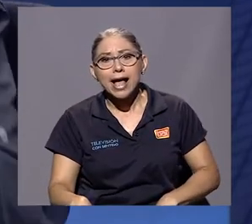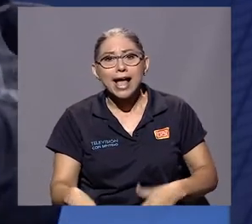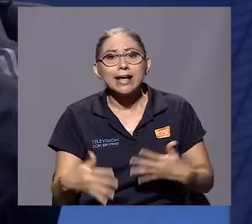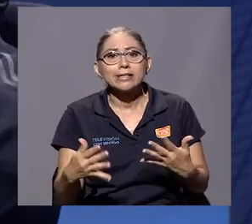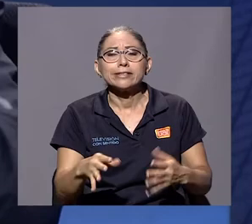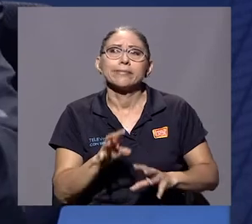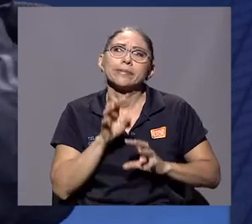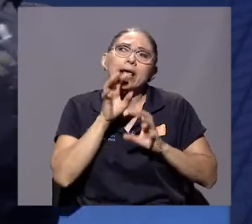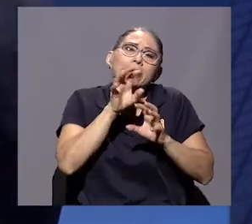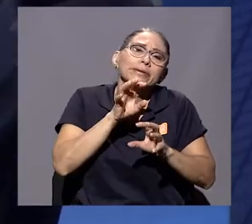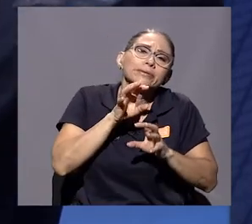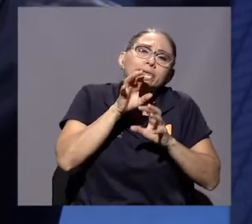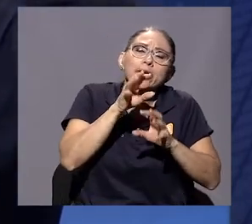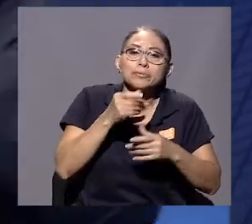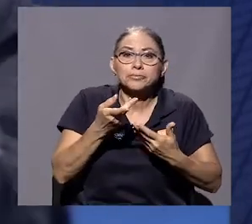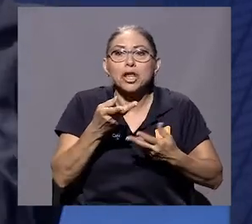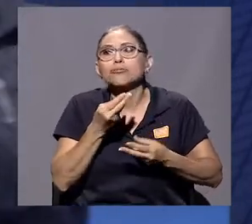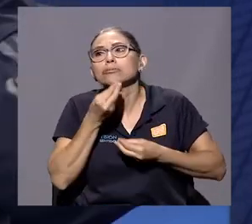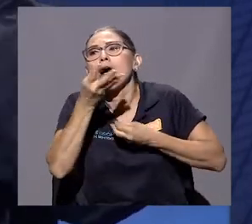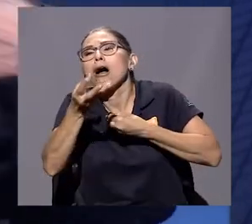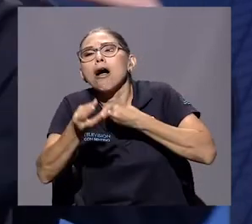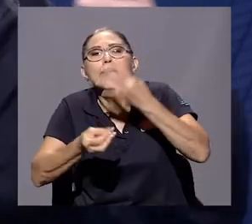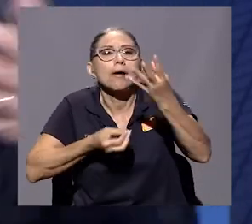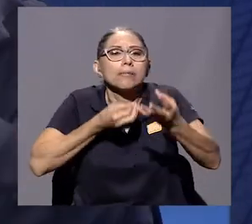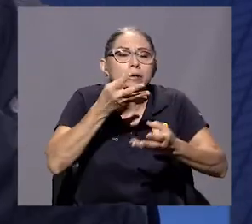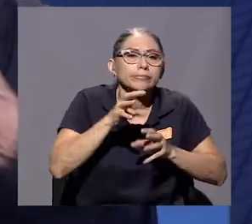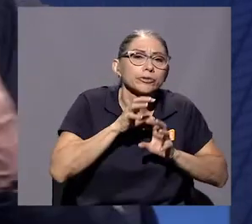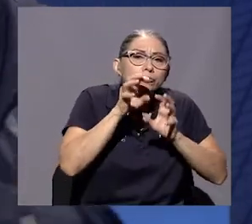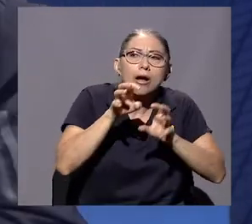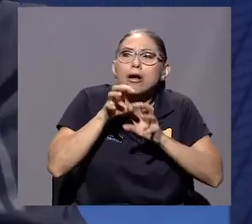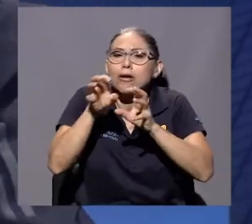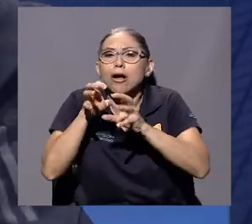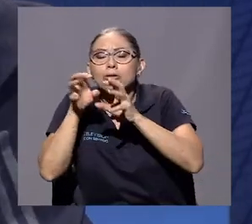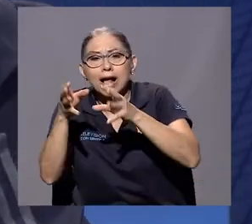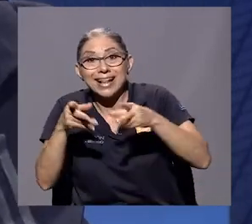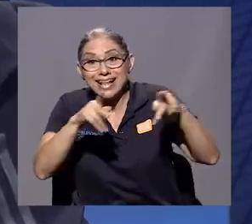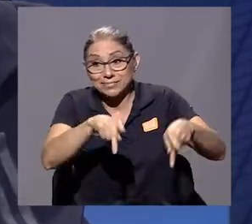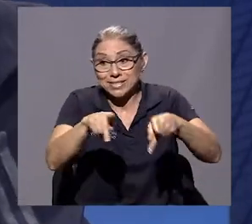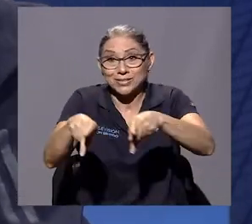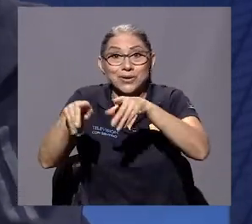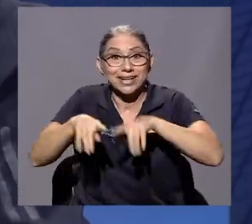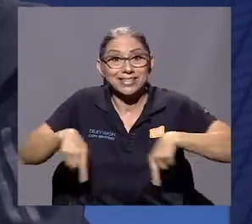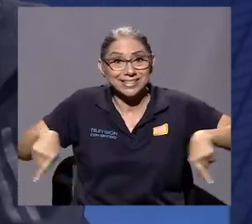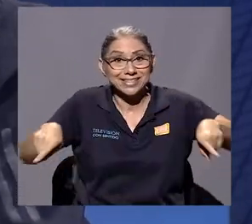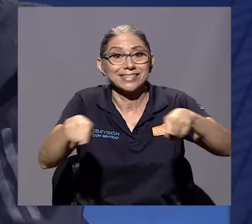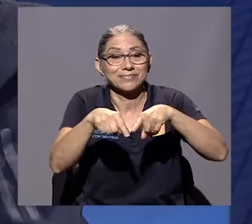entre las consignas que gritaban, que coreaban,